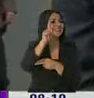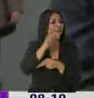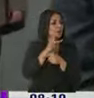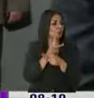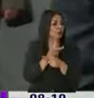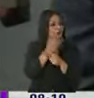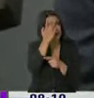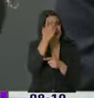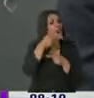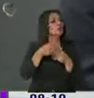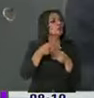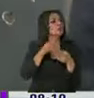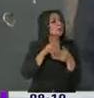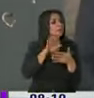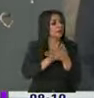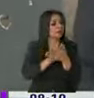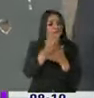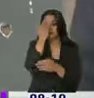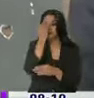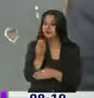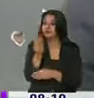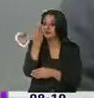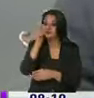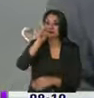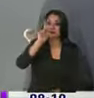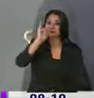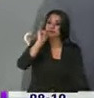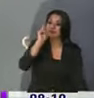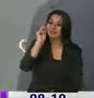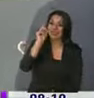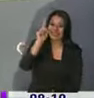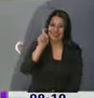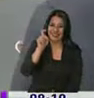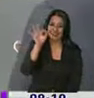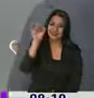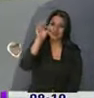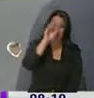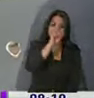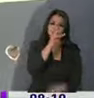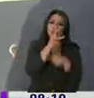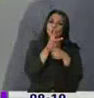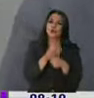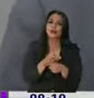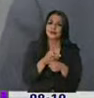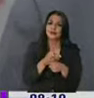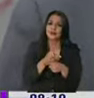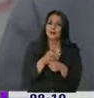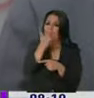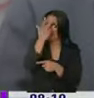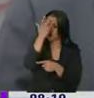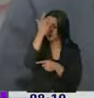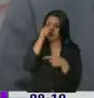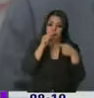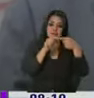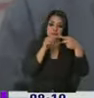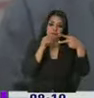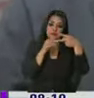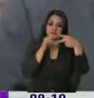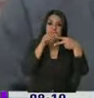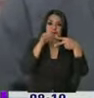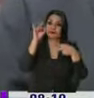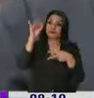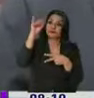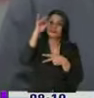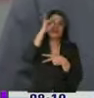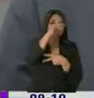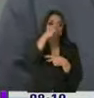campaña? Sí, muy buenos días, como bien usted lo indica, el Quinde te cuida, todos somos peatones, tiene dos objetivos. El uno, el Quinde de la ave emblemática de